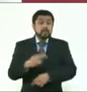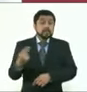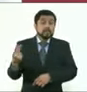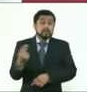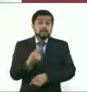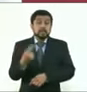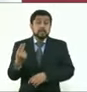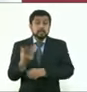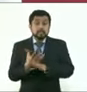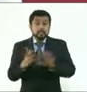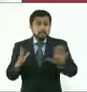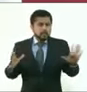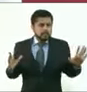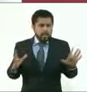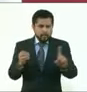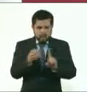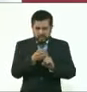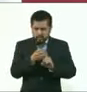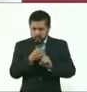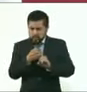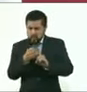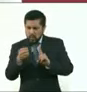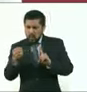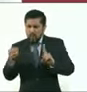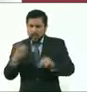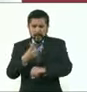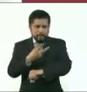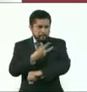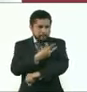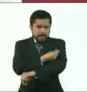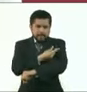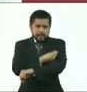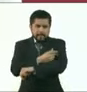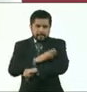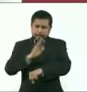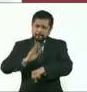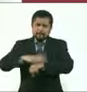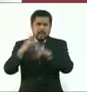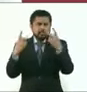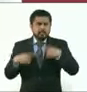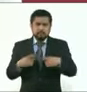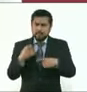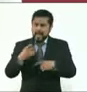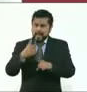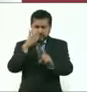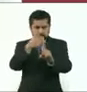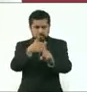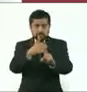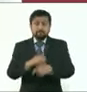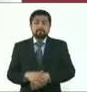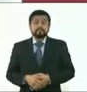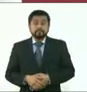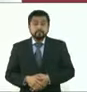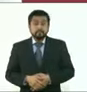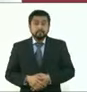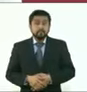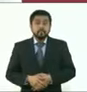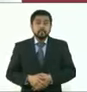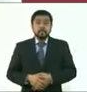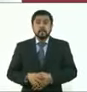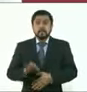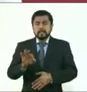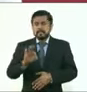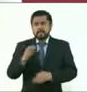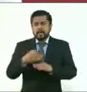vacunar, vacunar lo mejor posible y al mayor número de personas. Esa es la orientación que estamos siguiendo. Aún así, se aumentaron el número de